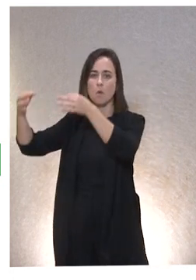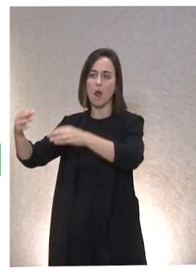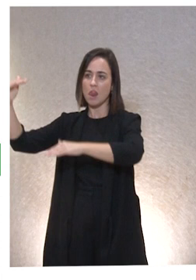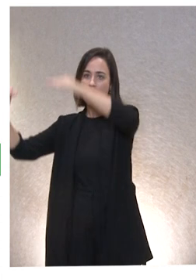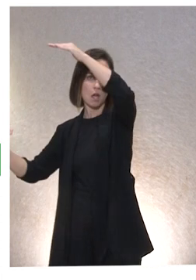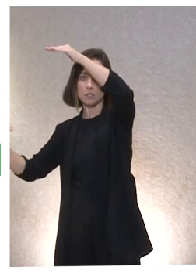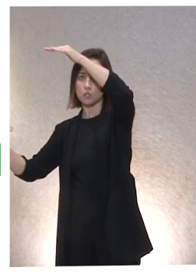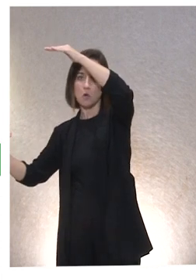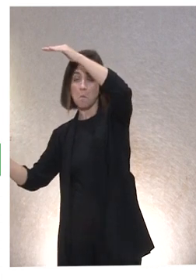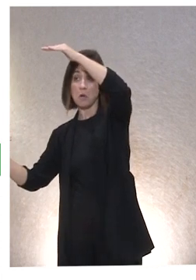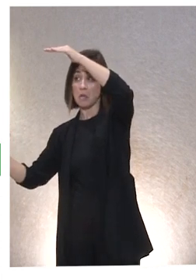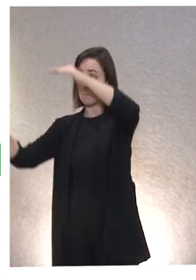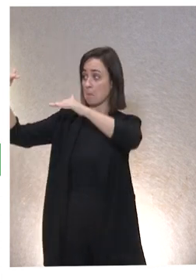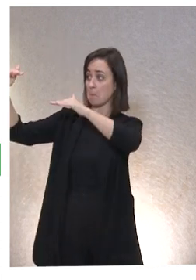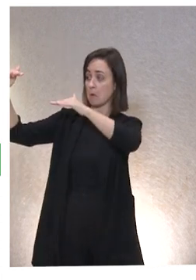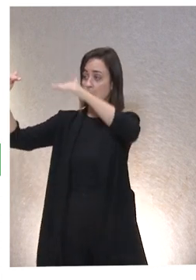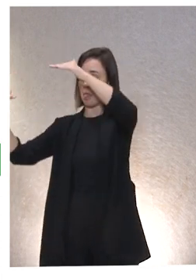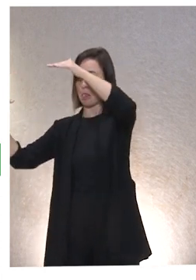que hacemos, tú eres el que sabe, pero bueno.